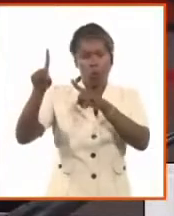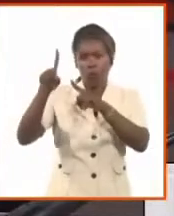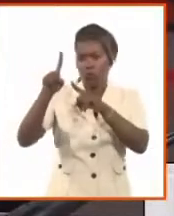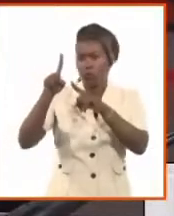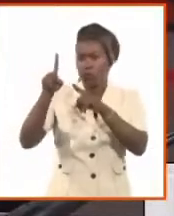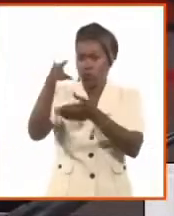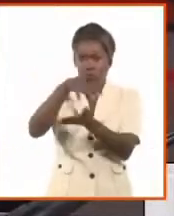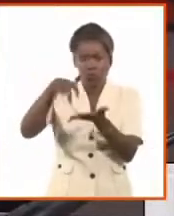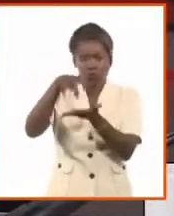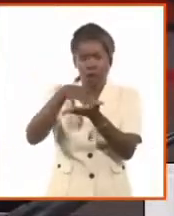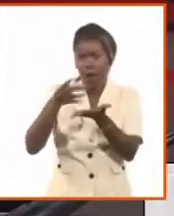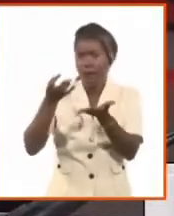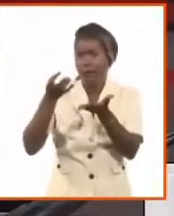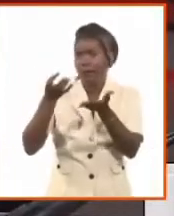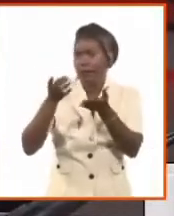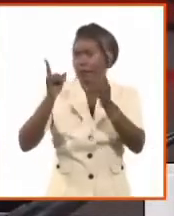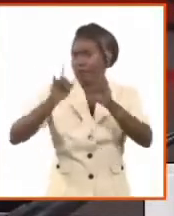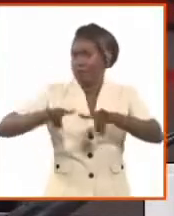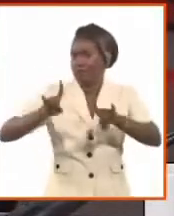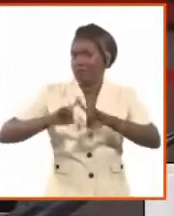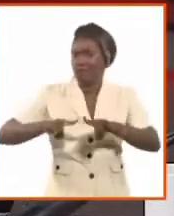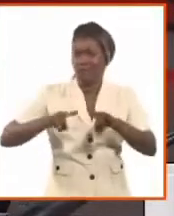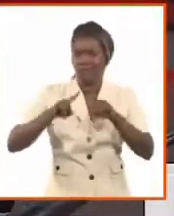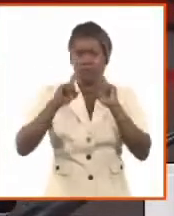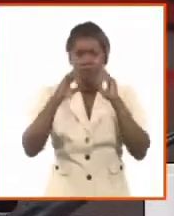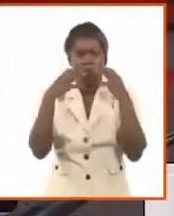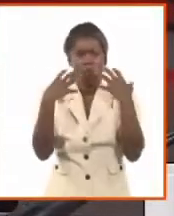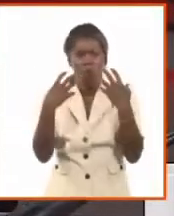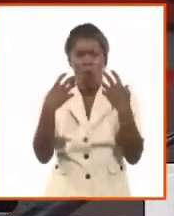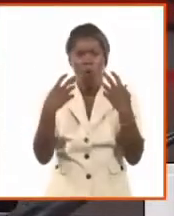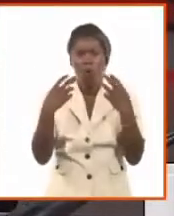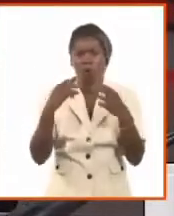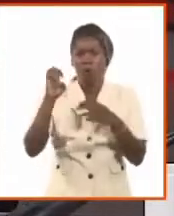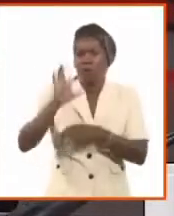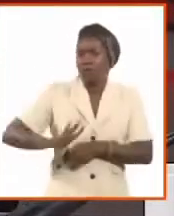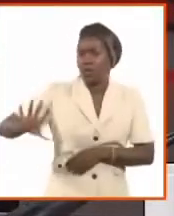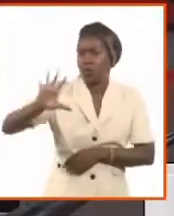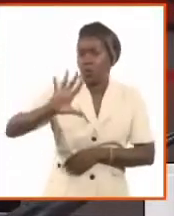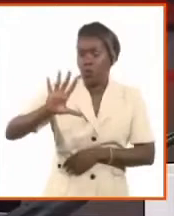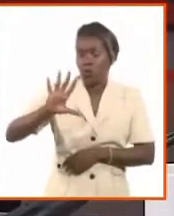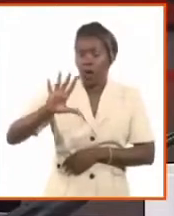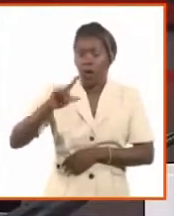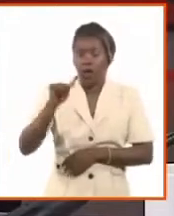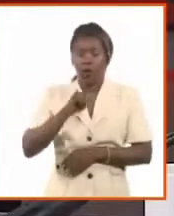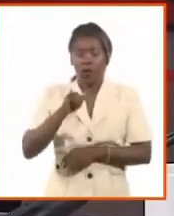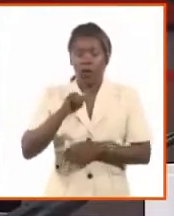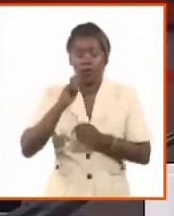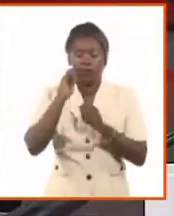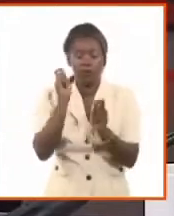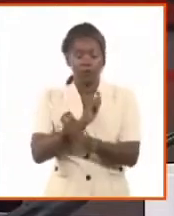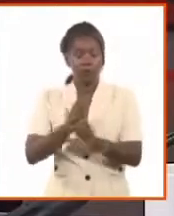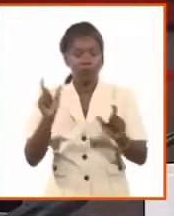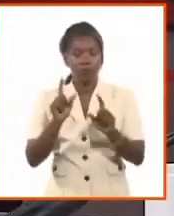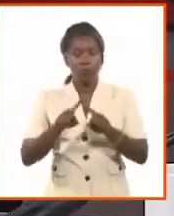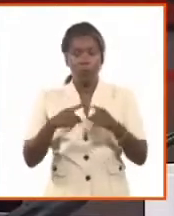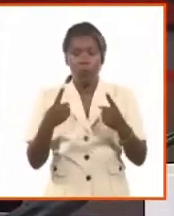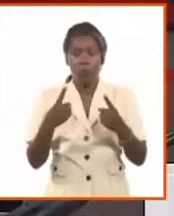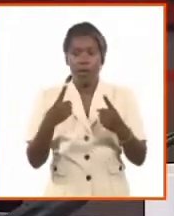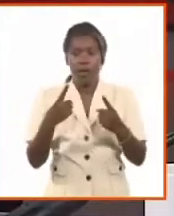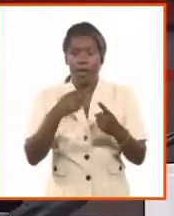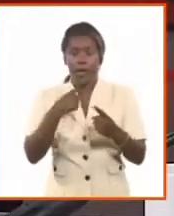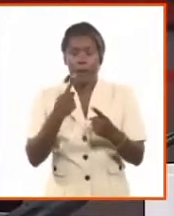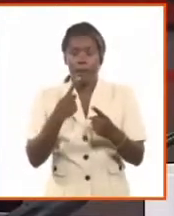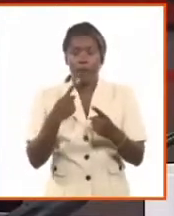prestigiosas universidades del continente y de prestigiosas universidades europeas. O sea, que se construya el estatuto jurídico de las familias